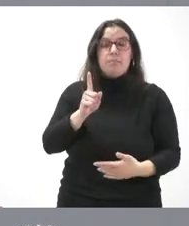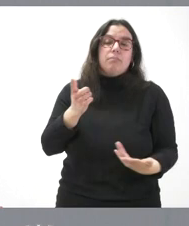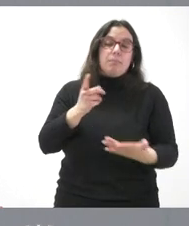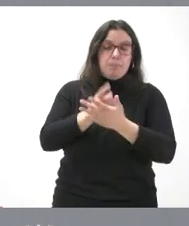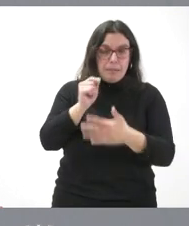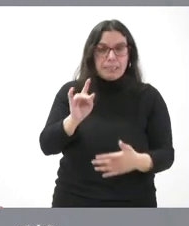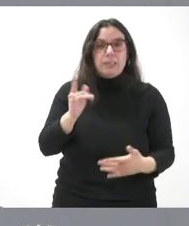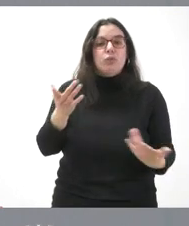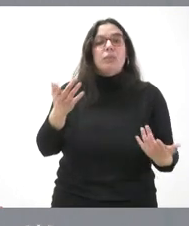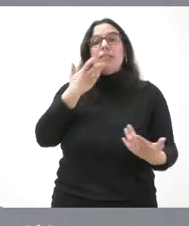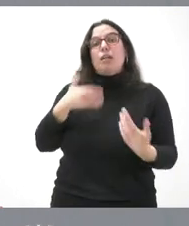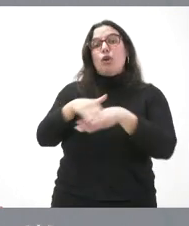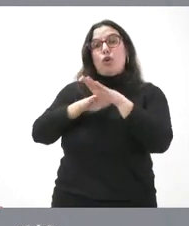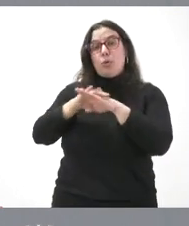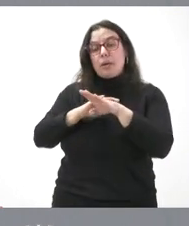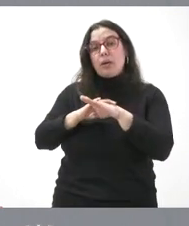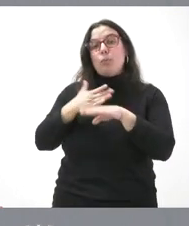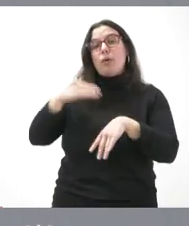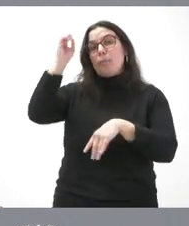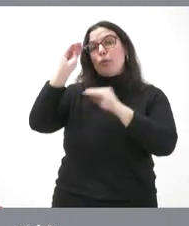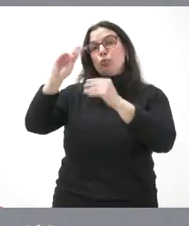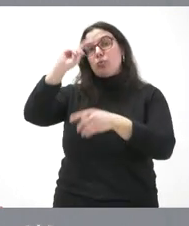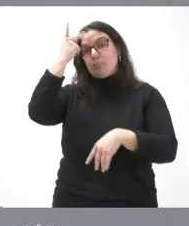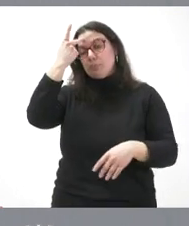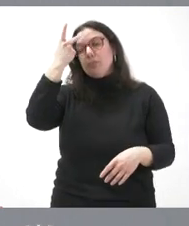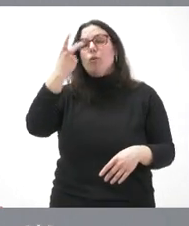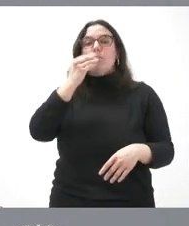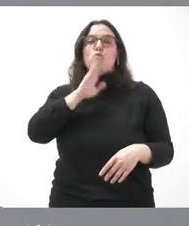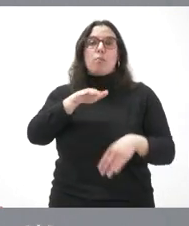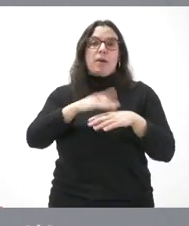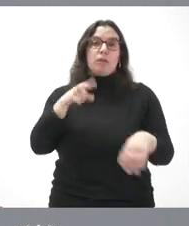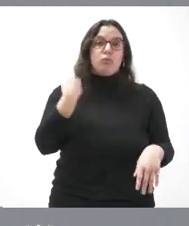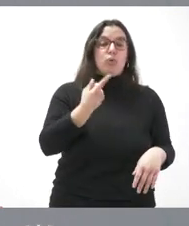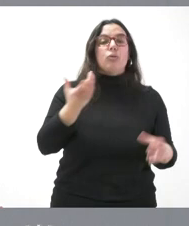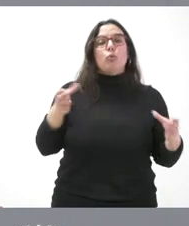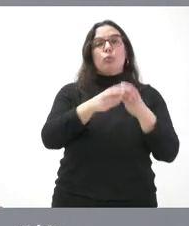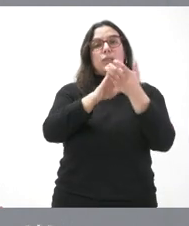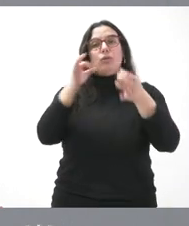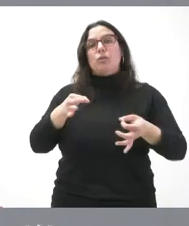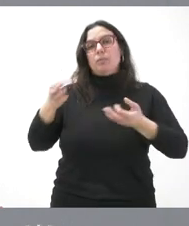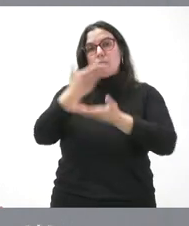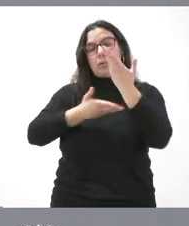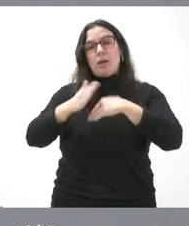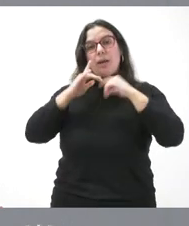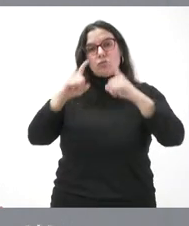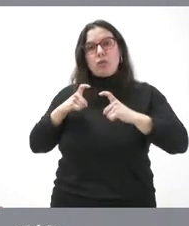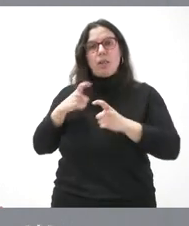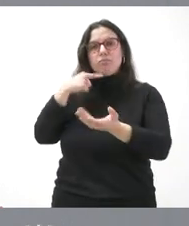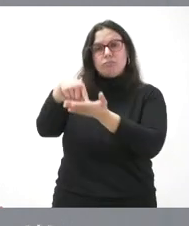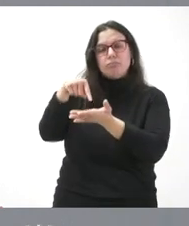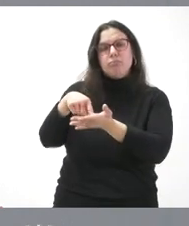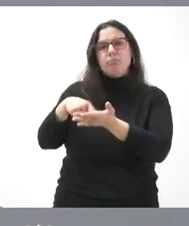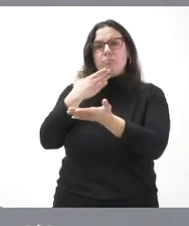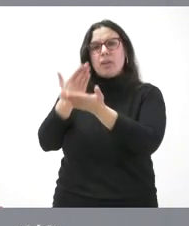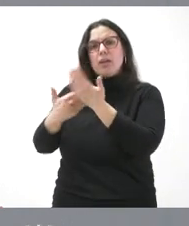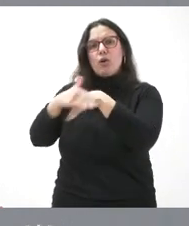Gobierno modifique su posición actual, pues sería bueno para todos. Y la Junta de Castilla y León colaborará en el esfuerzo para exigirle al